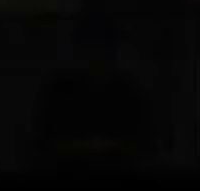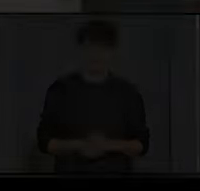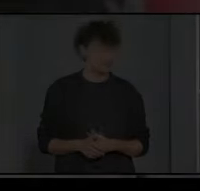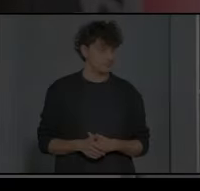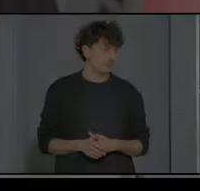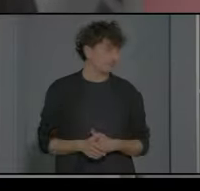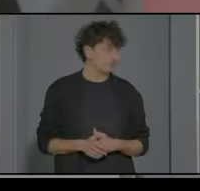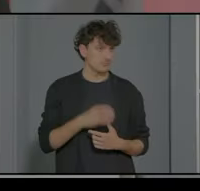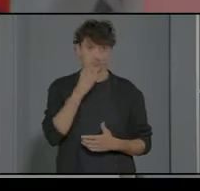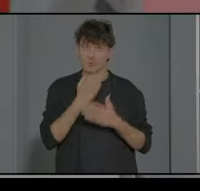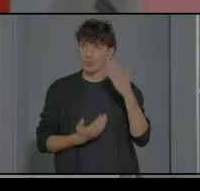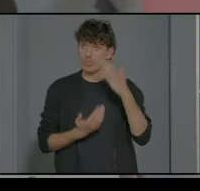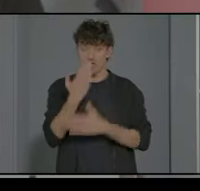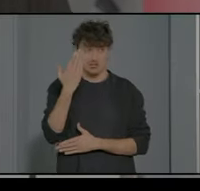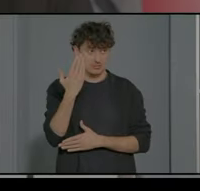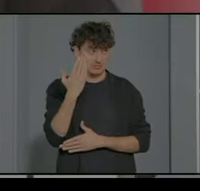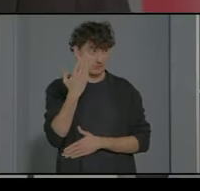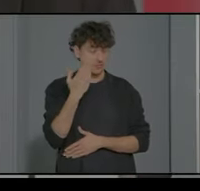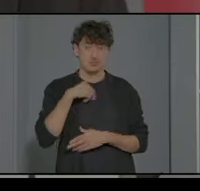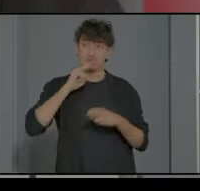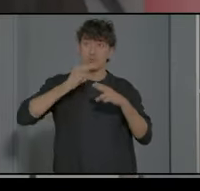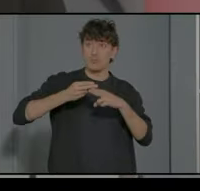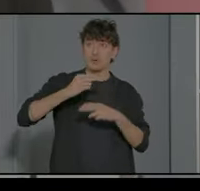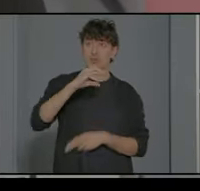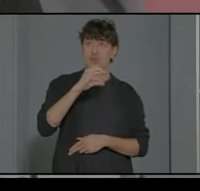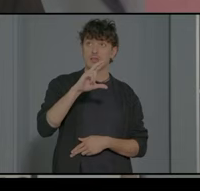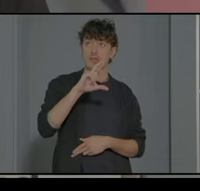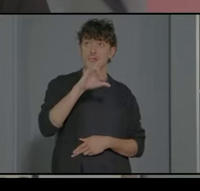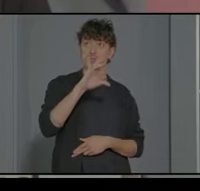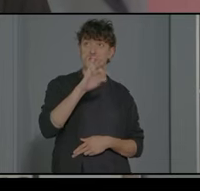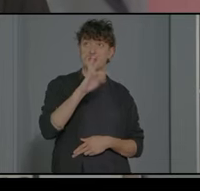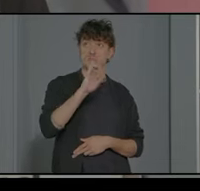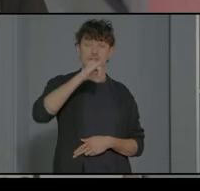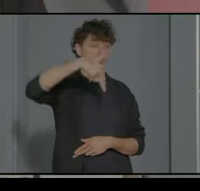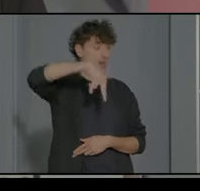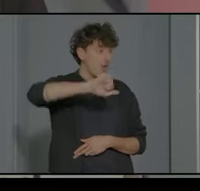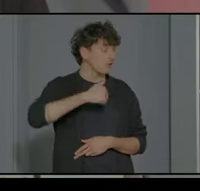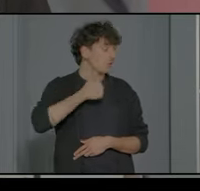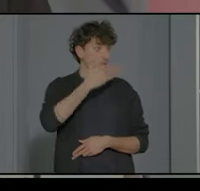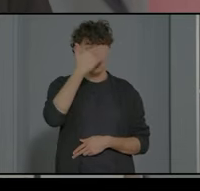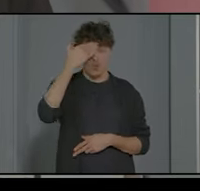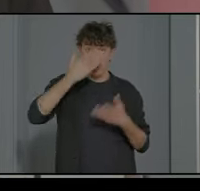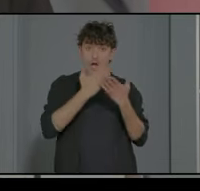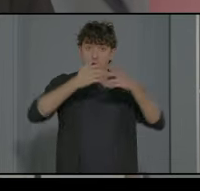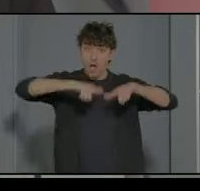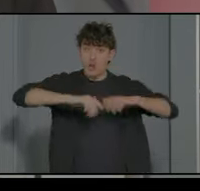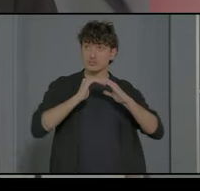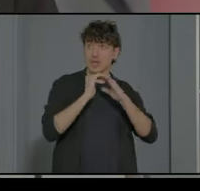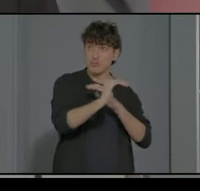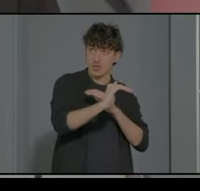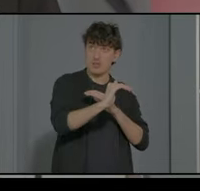buenos días me llamo Cristina soy la tutora del aula estable del Leocaner